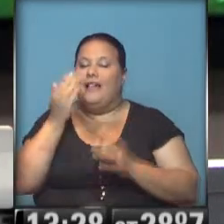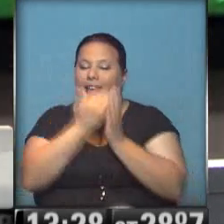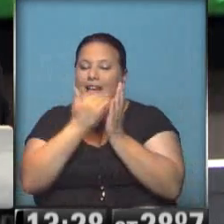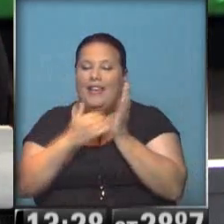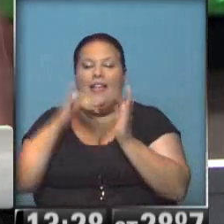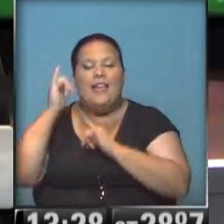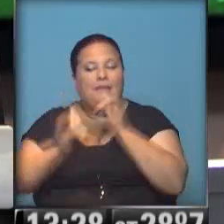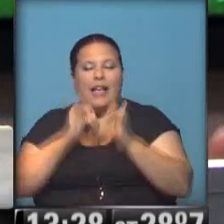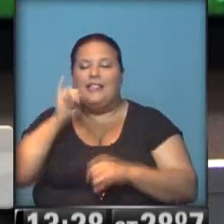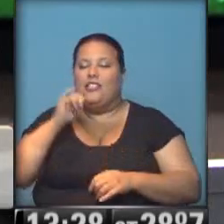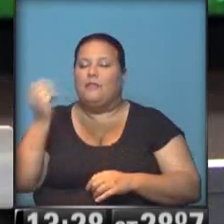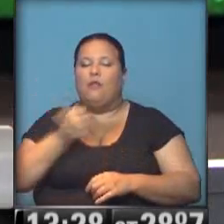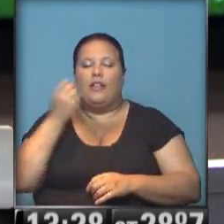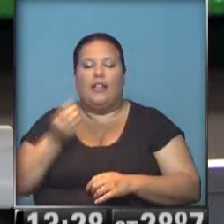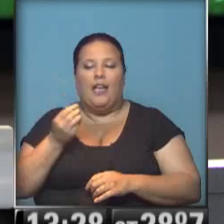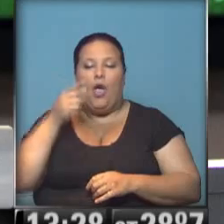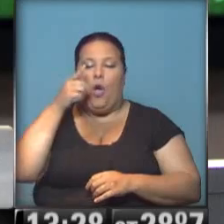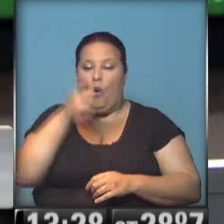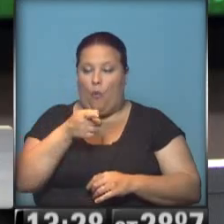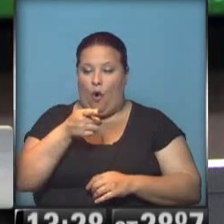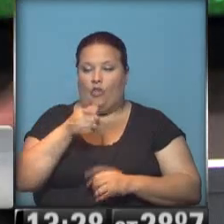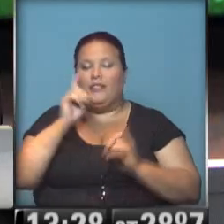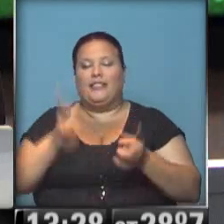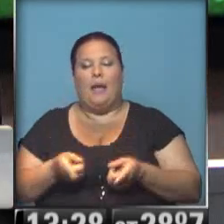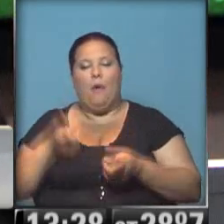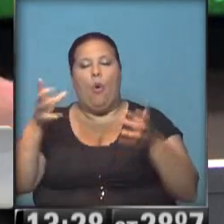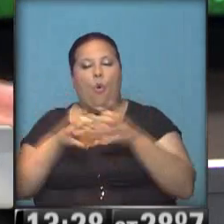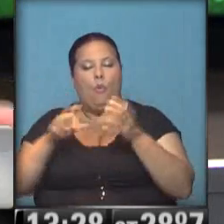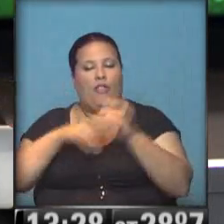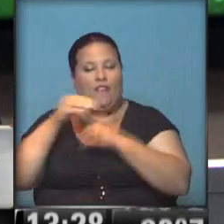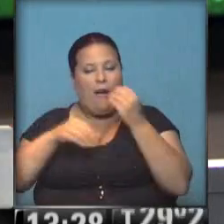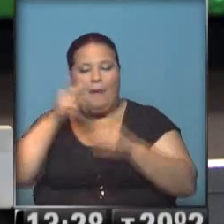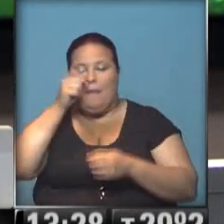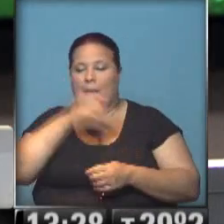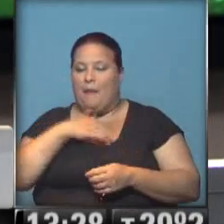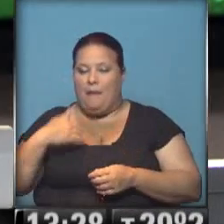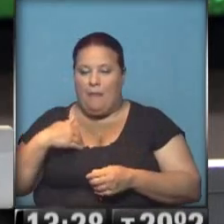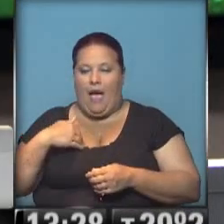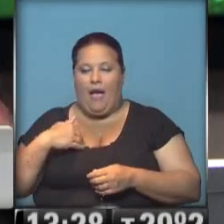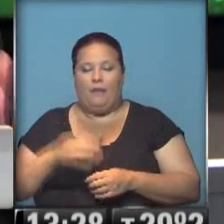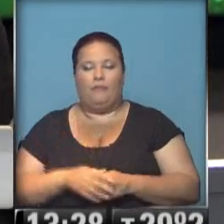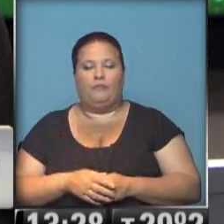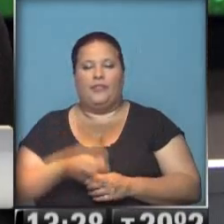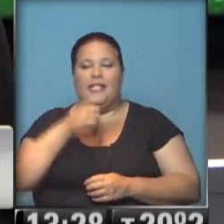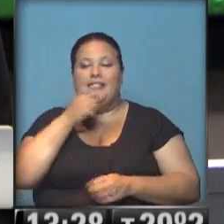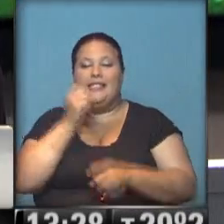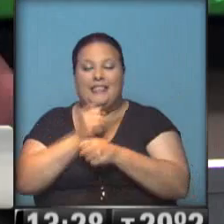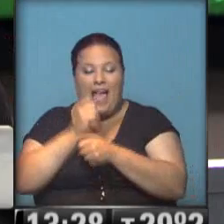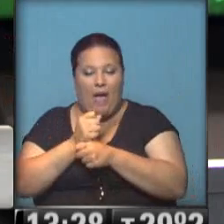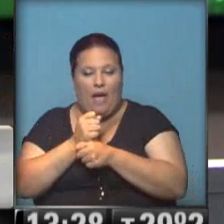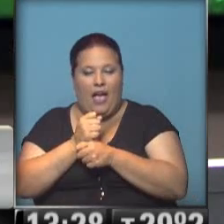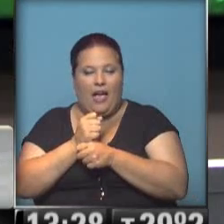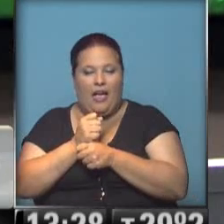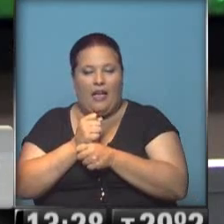mencionarlo y es indispensable. Tanto vos, Carla, como así también tu grupo familiar, tu papá y tu mamá, si están trabajando,